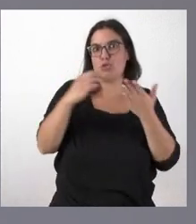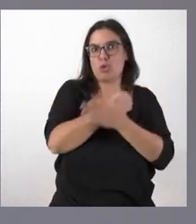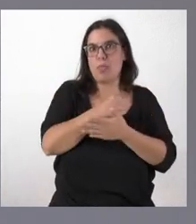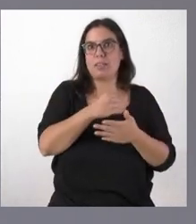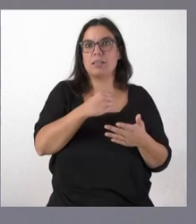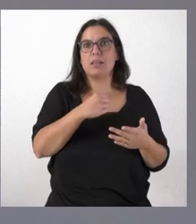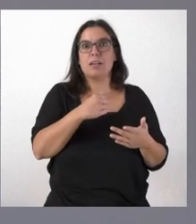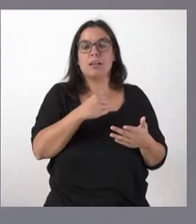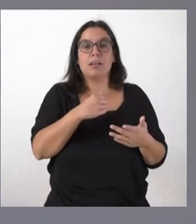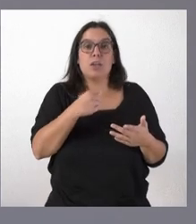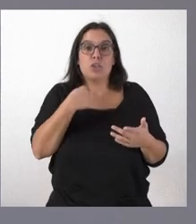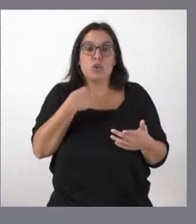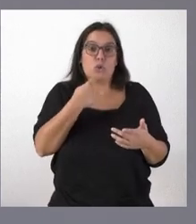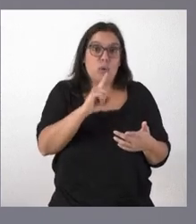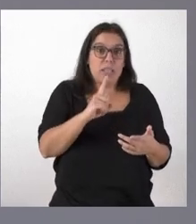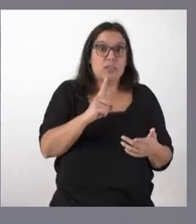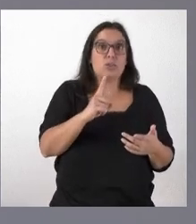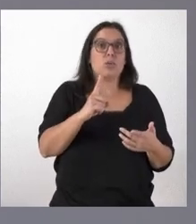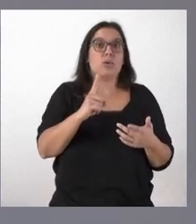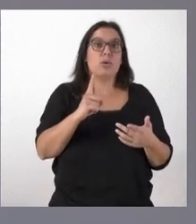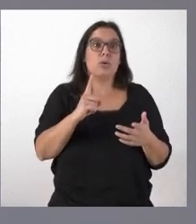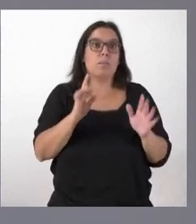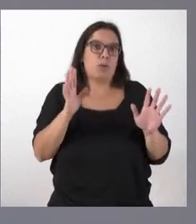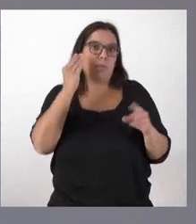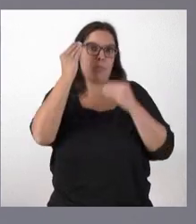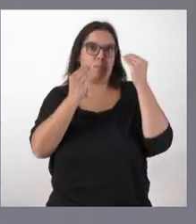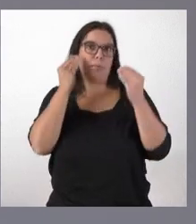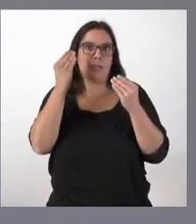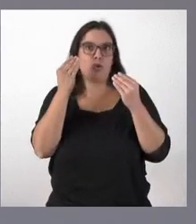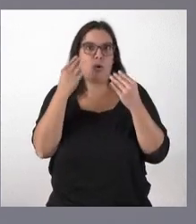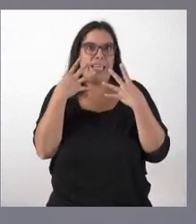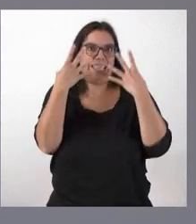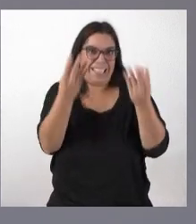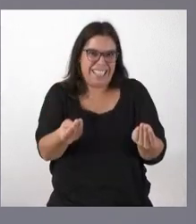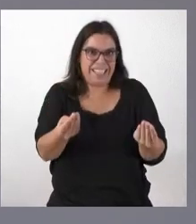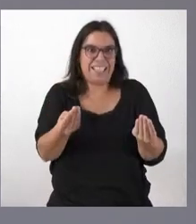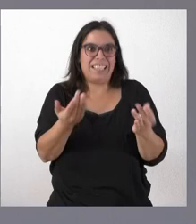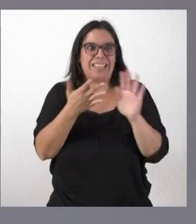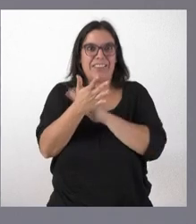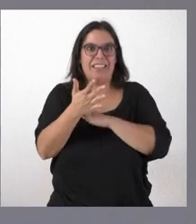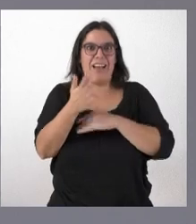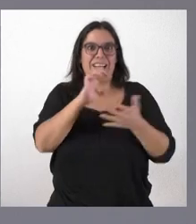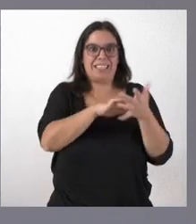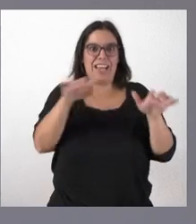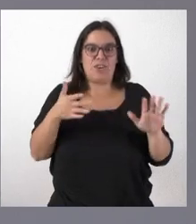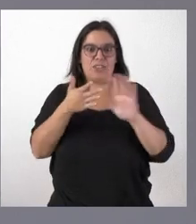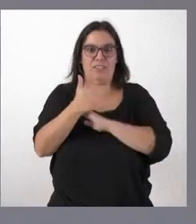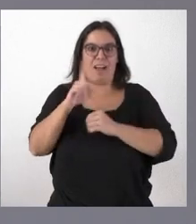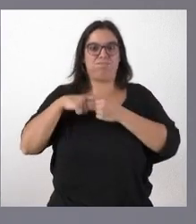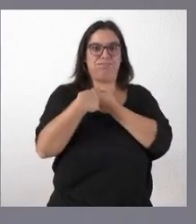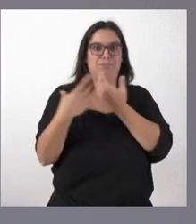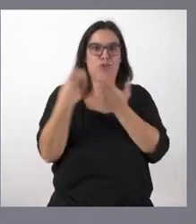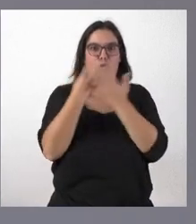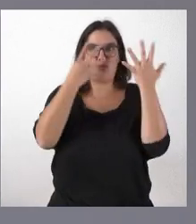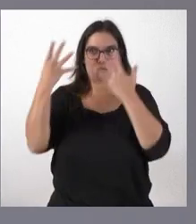citado en la intervención y no he citado la nota de prensa pero creo que se podía entender que si hablamos de Castilla y León hablamos de sus nueve provincias como